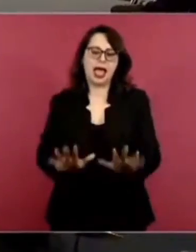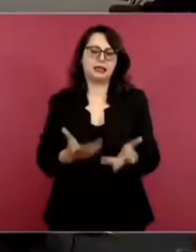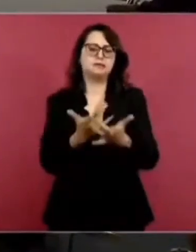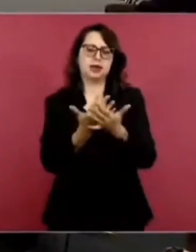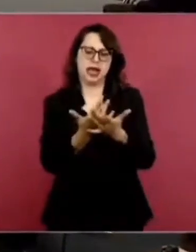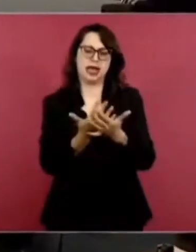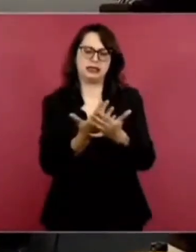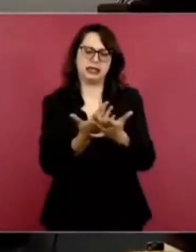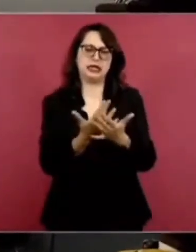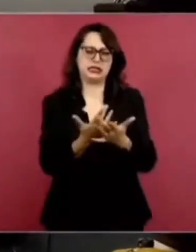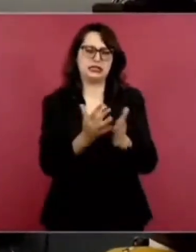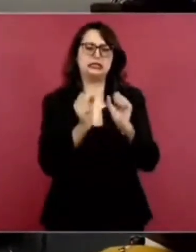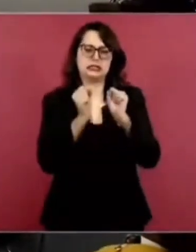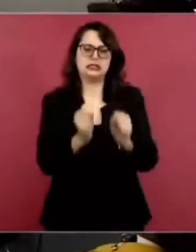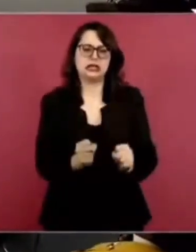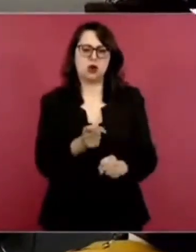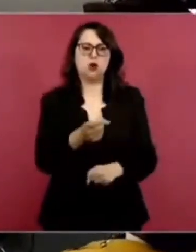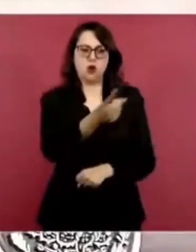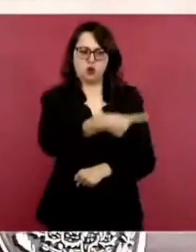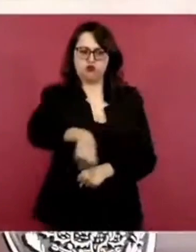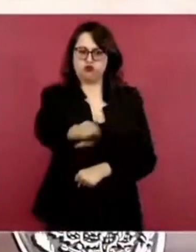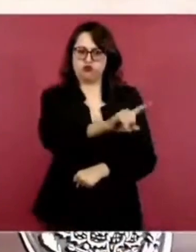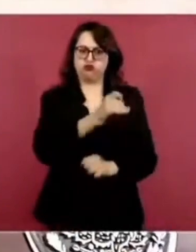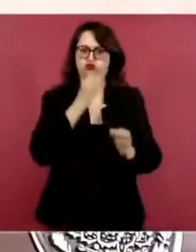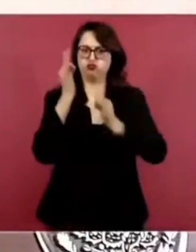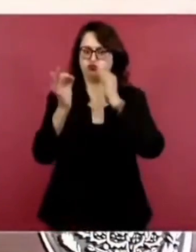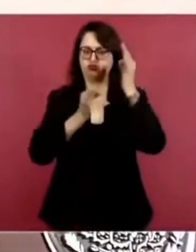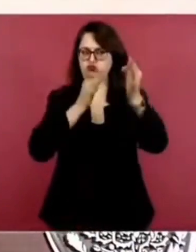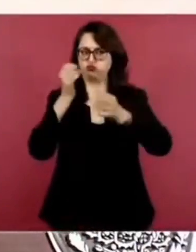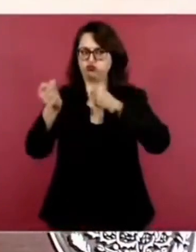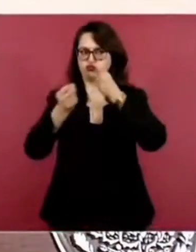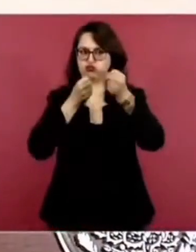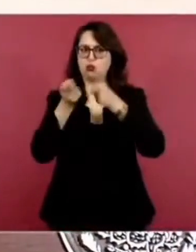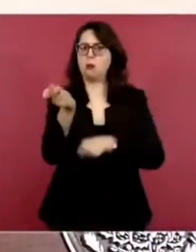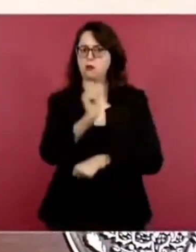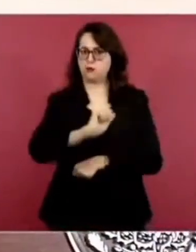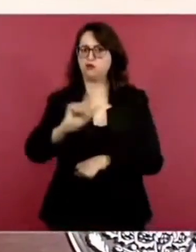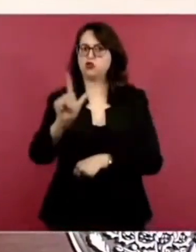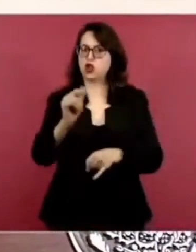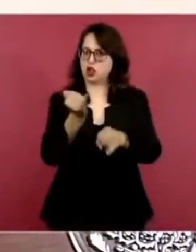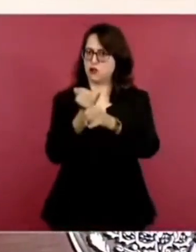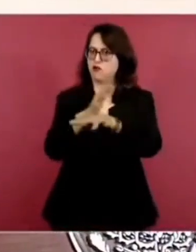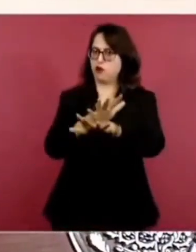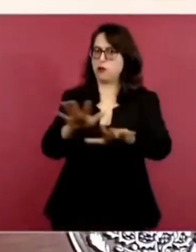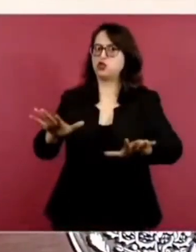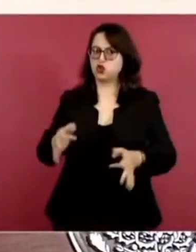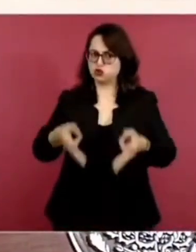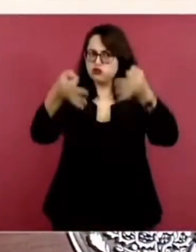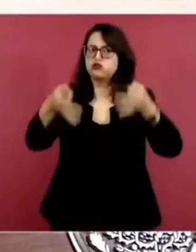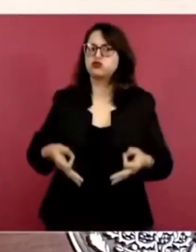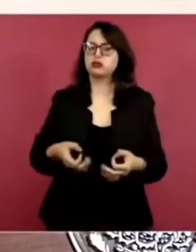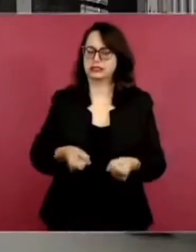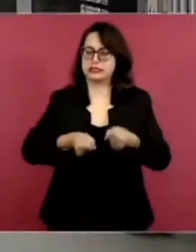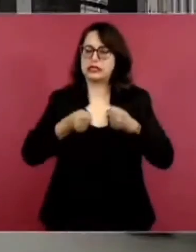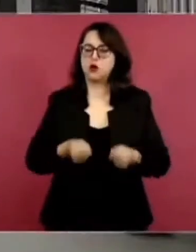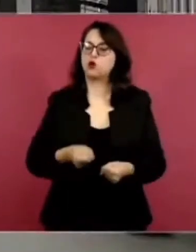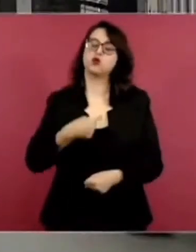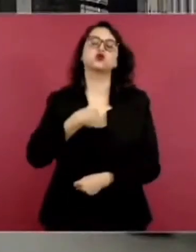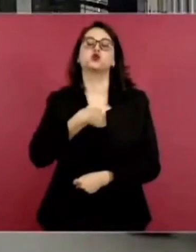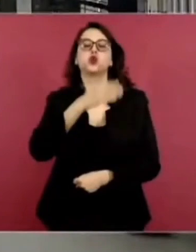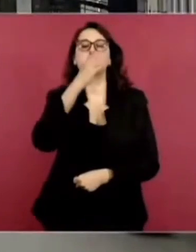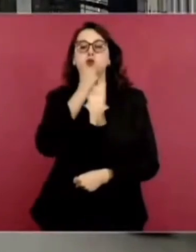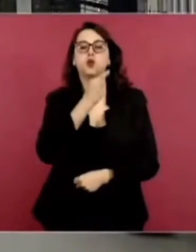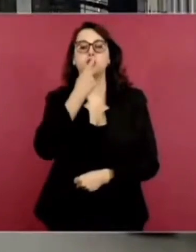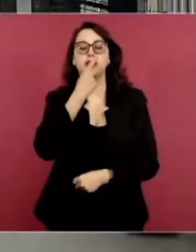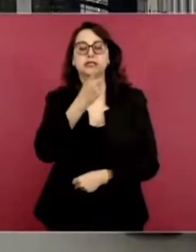O sea, este, ahí viene toda la información. Seguro, segurísimo. Pero yo no puedo hablar de eso. Muchas